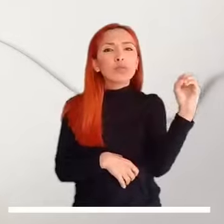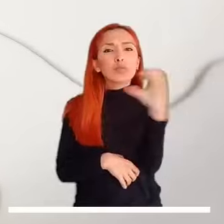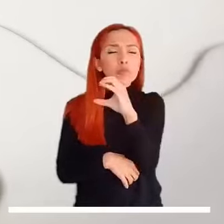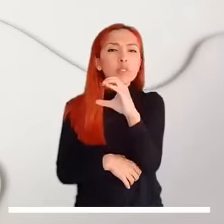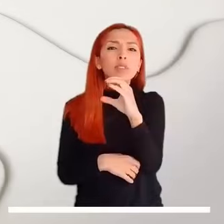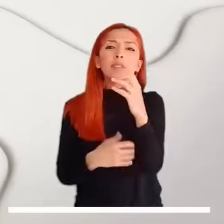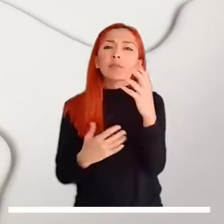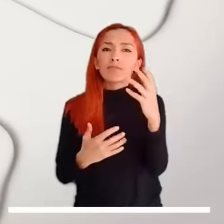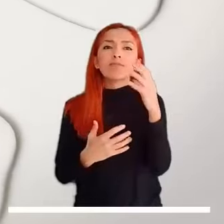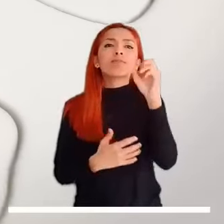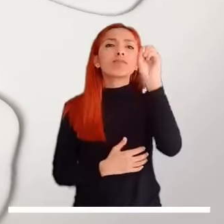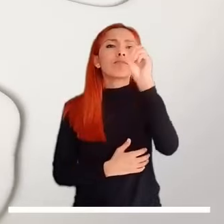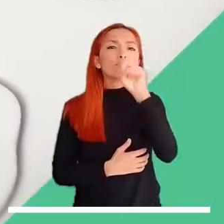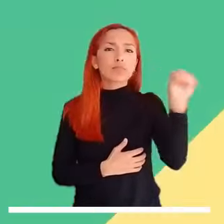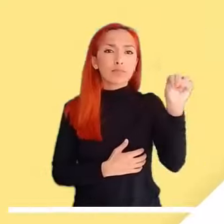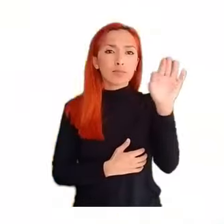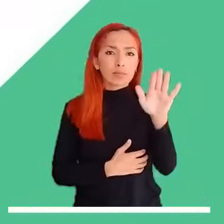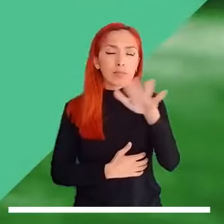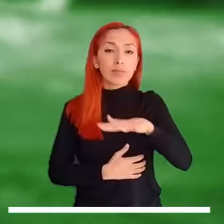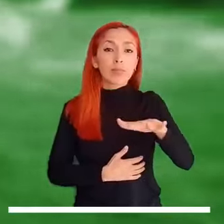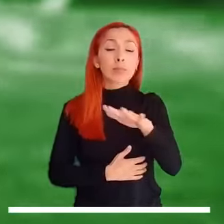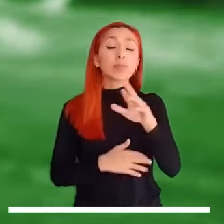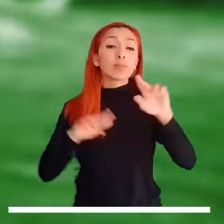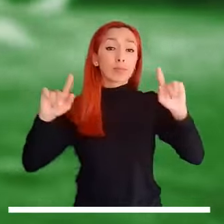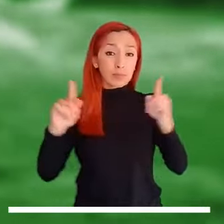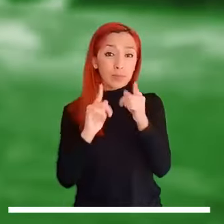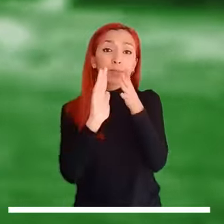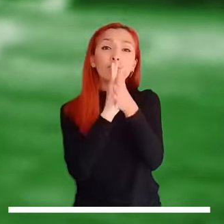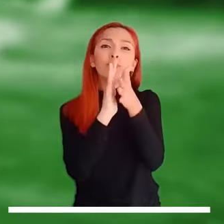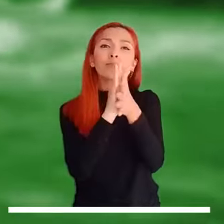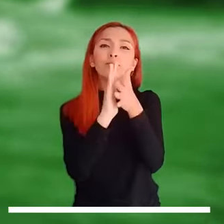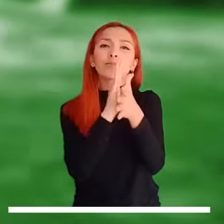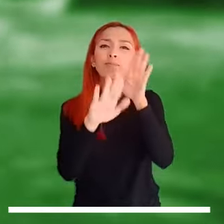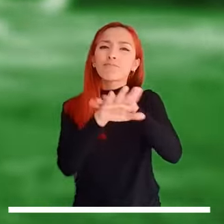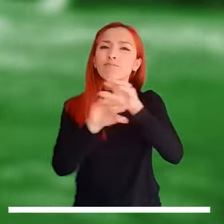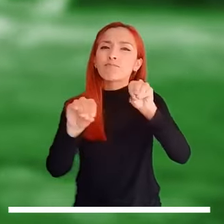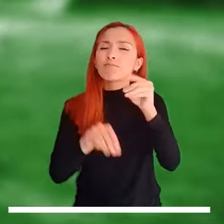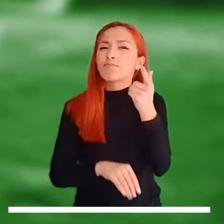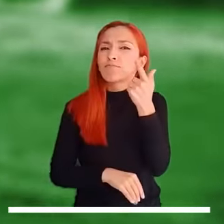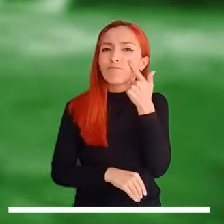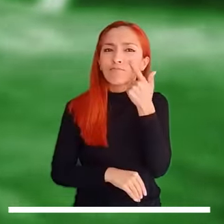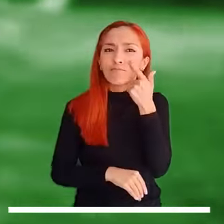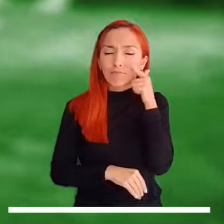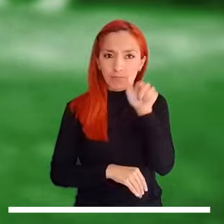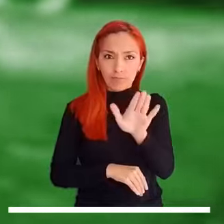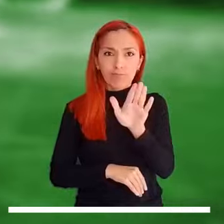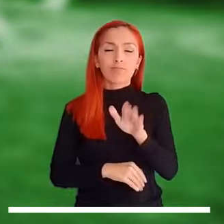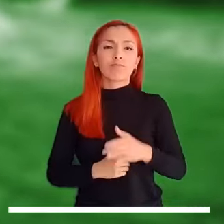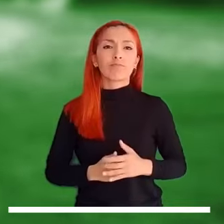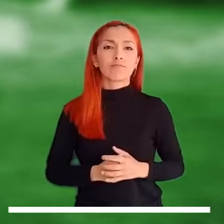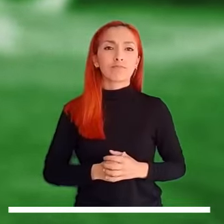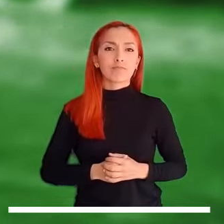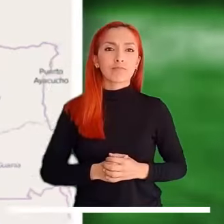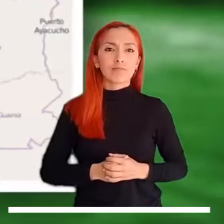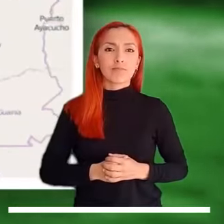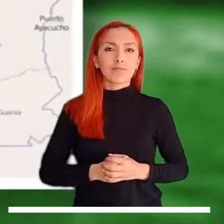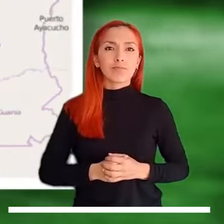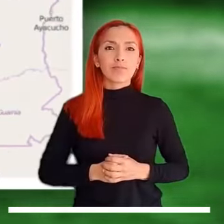Occidente y Norte. Les presentamos un breve resumen de las alertas que permanecen activas.